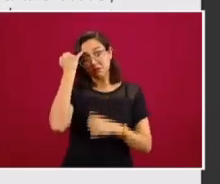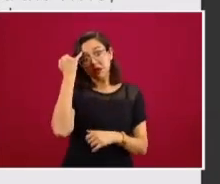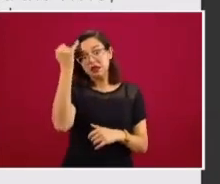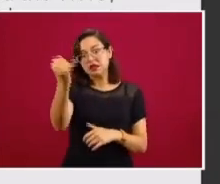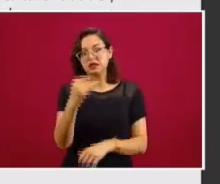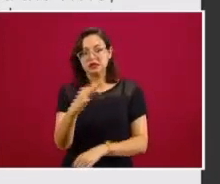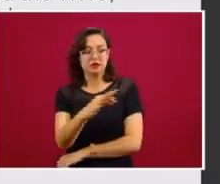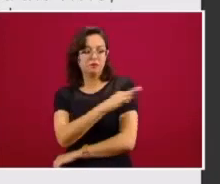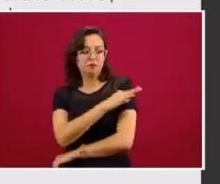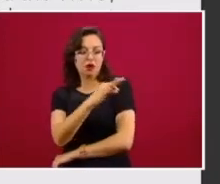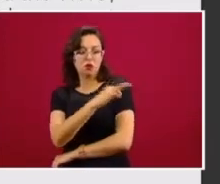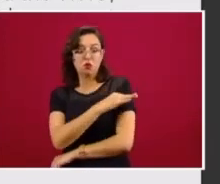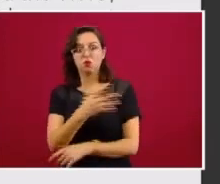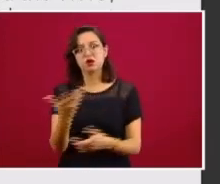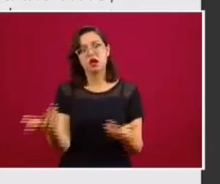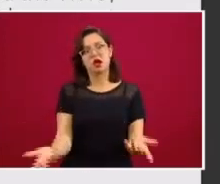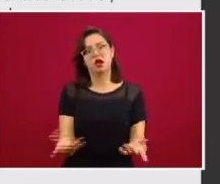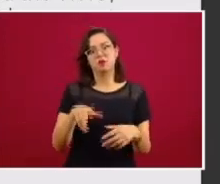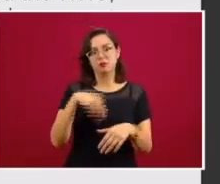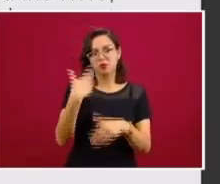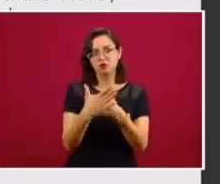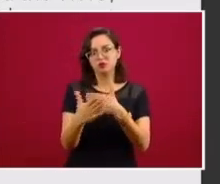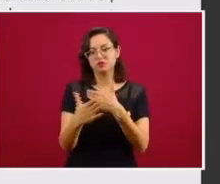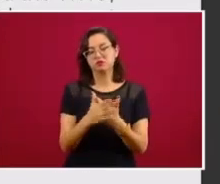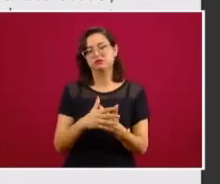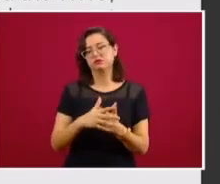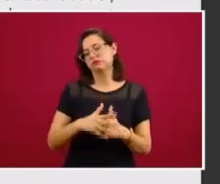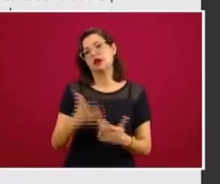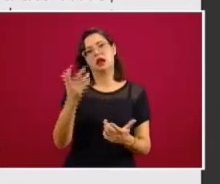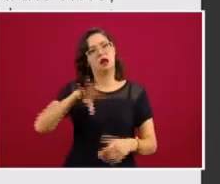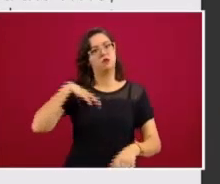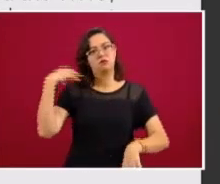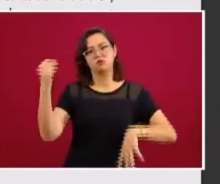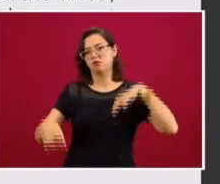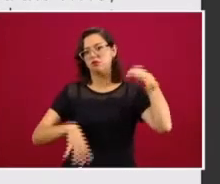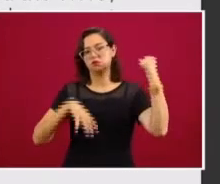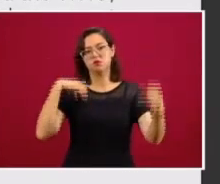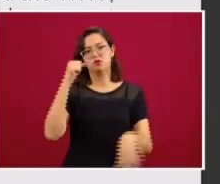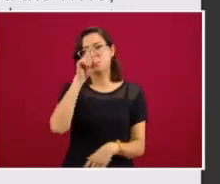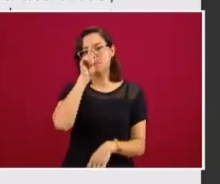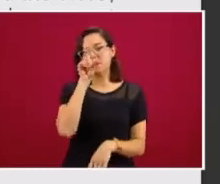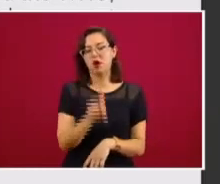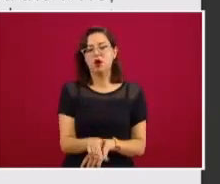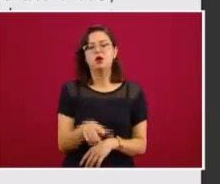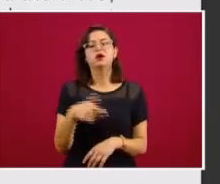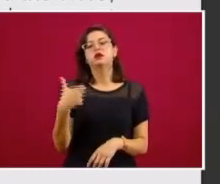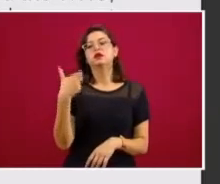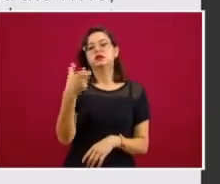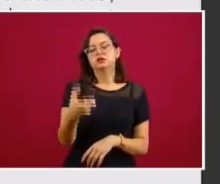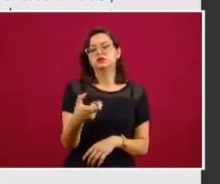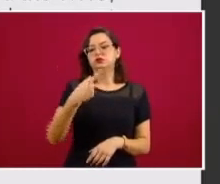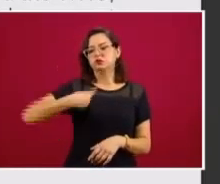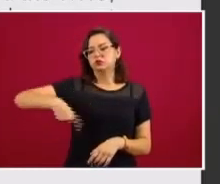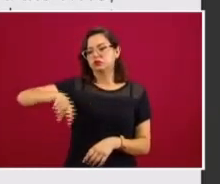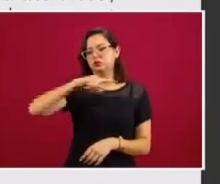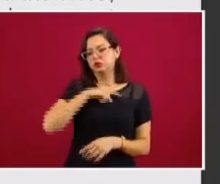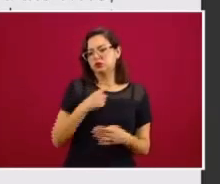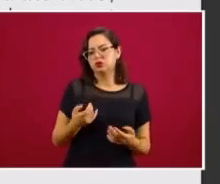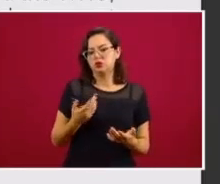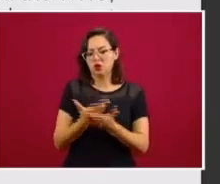previsiones, podemos imaginar lo que va a ocurrir. Bueno, esta fue la nota original que mandamos los primeros días